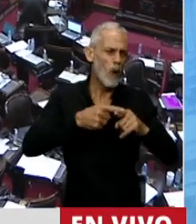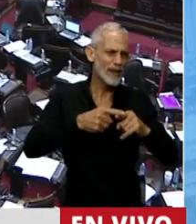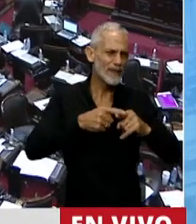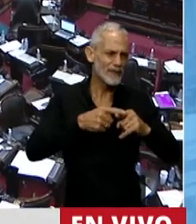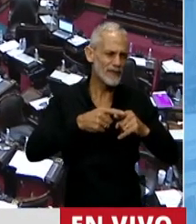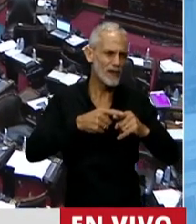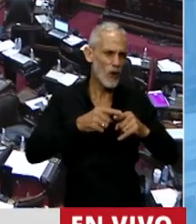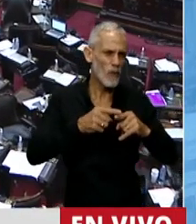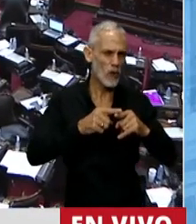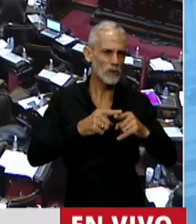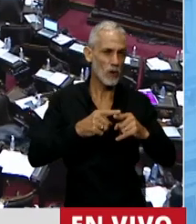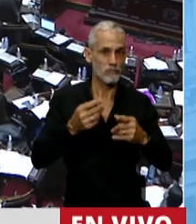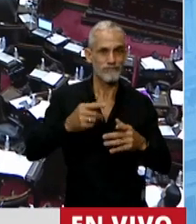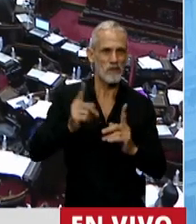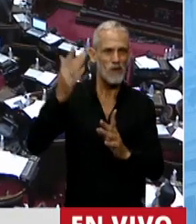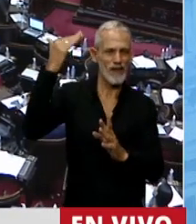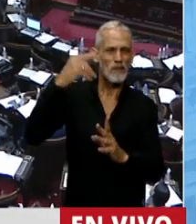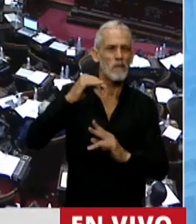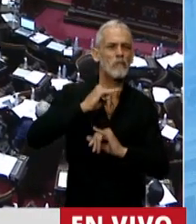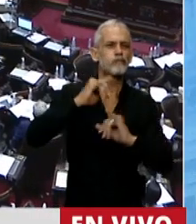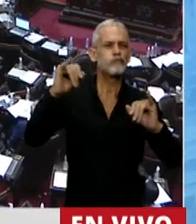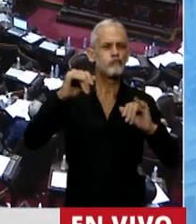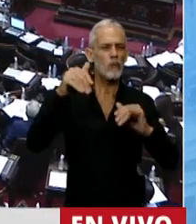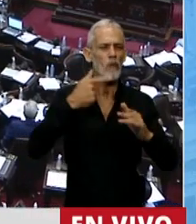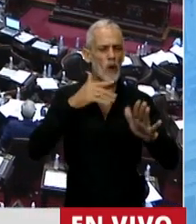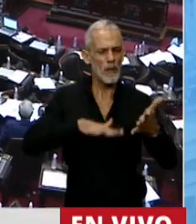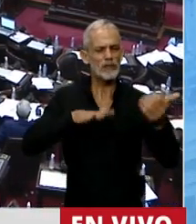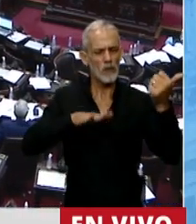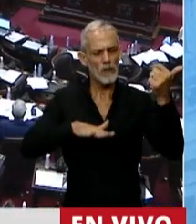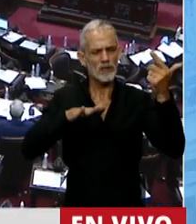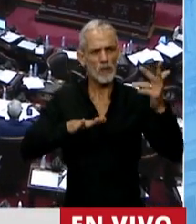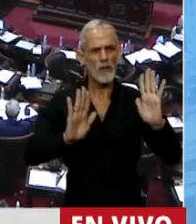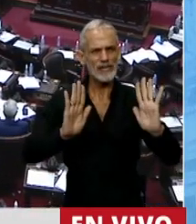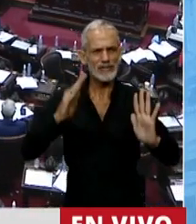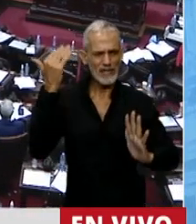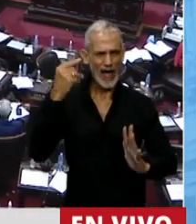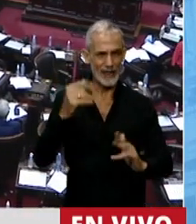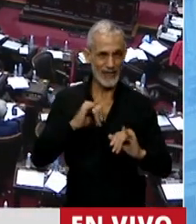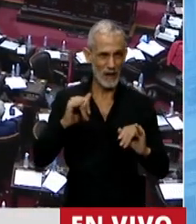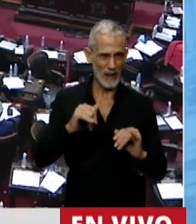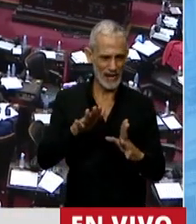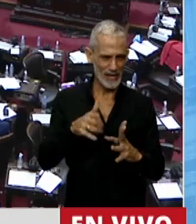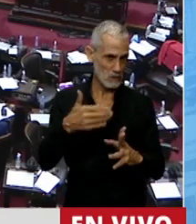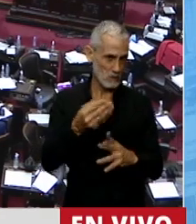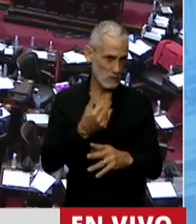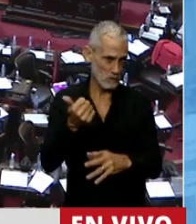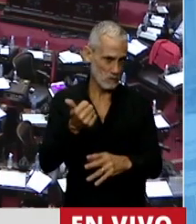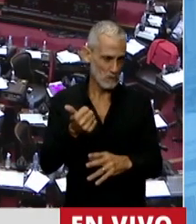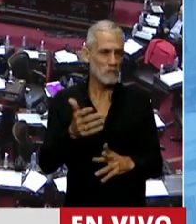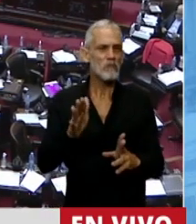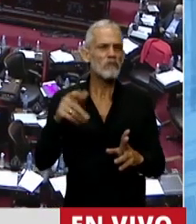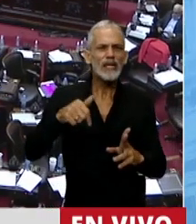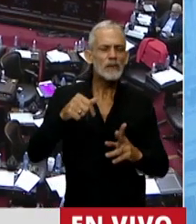detrás de una promesa de campaña? Mire, presidente, esto no es razonable. Si bien este proyecto